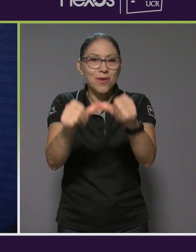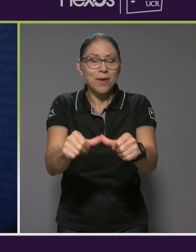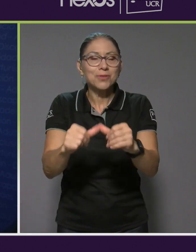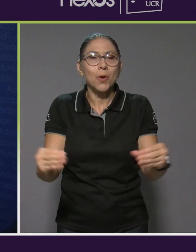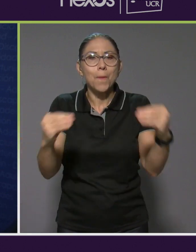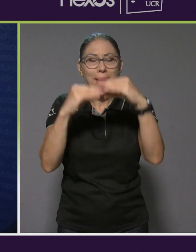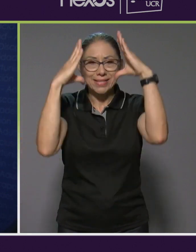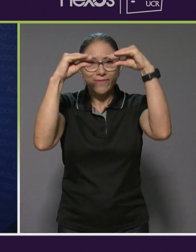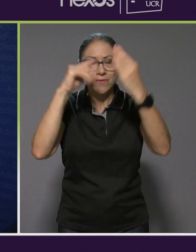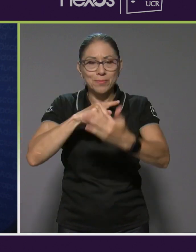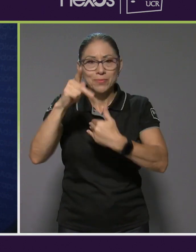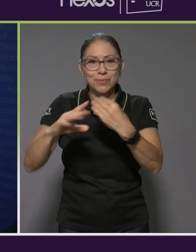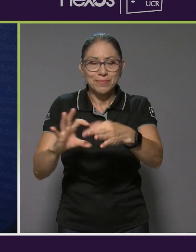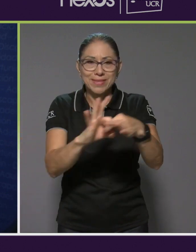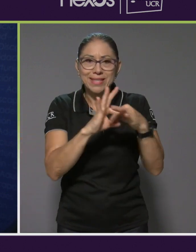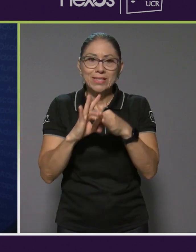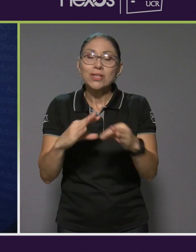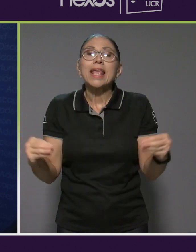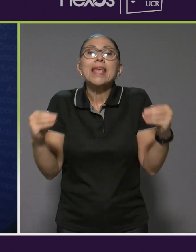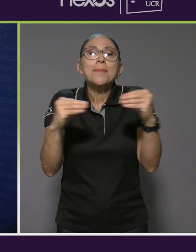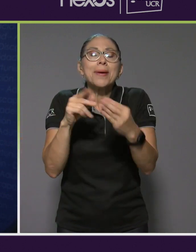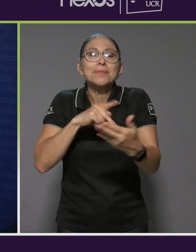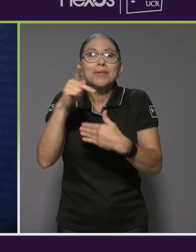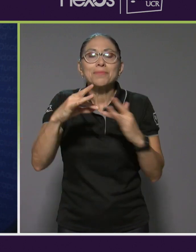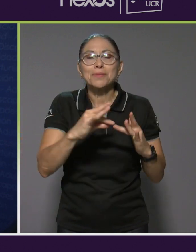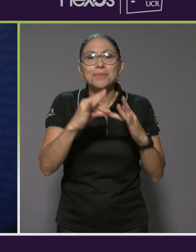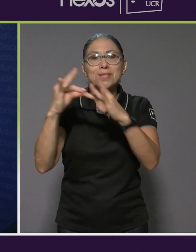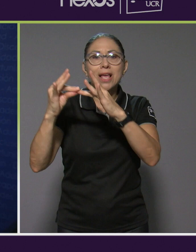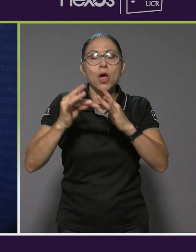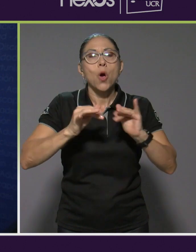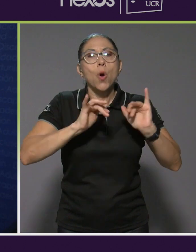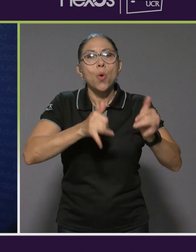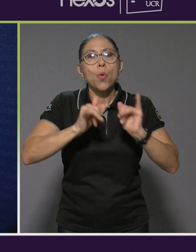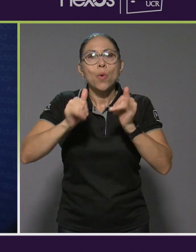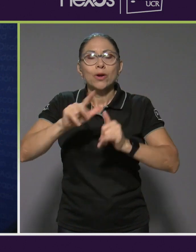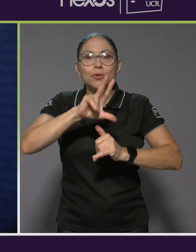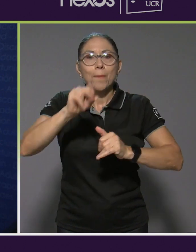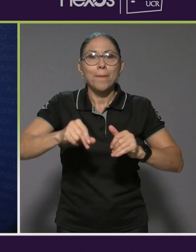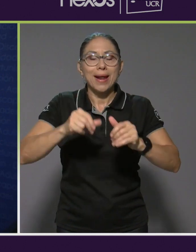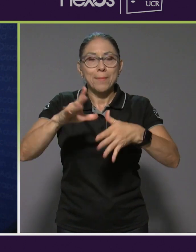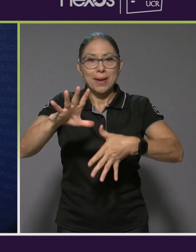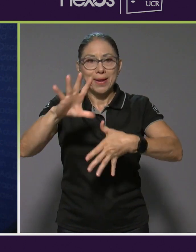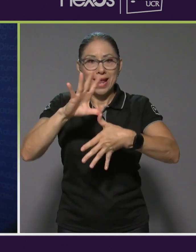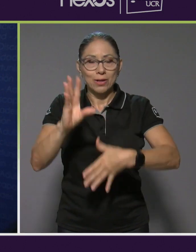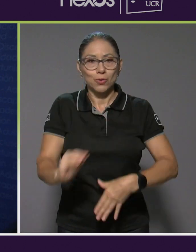con más de Nexos y con más de nuestra programación especial sobre los juegos para Panamericanos Juveniles.